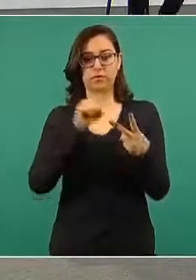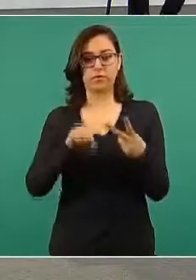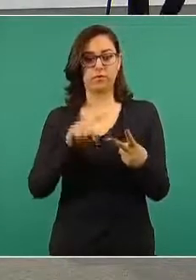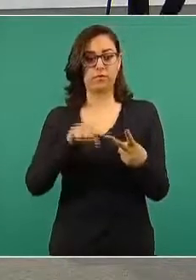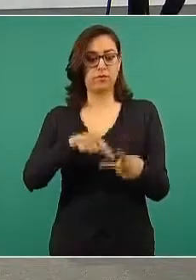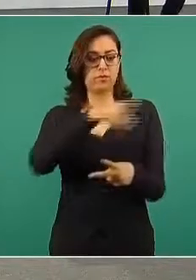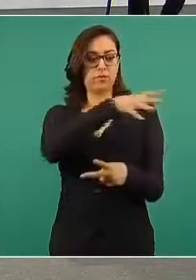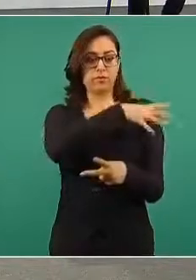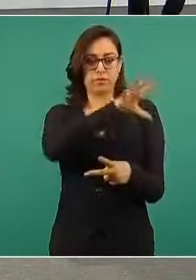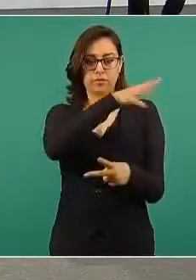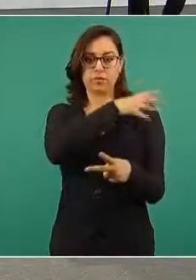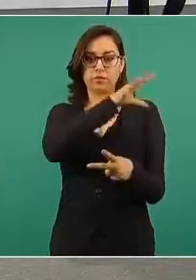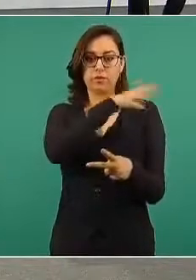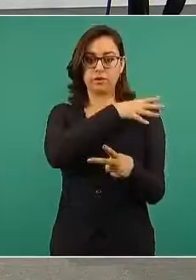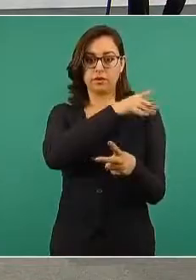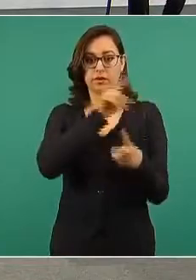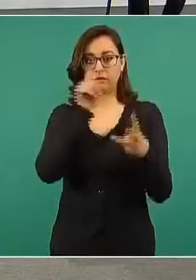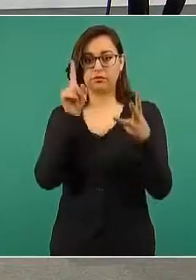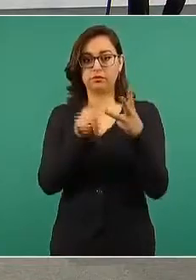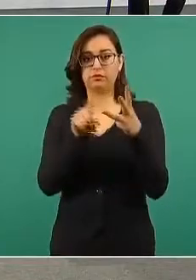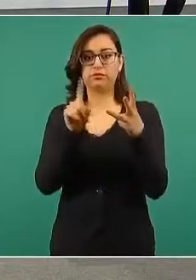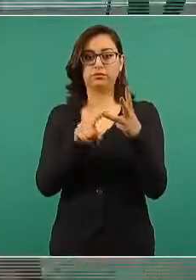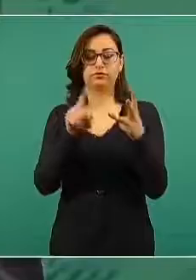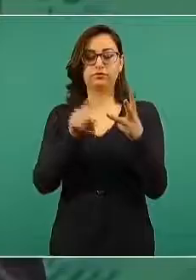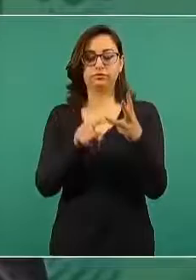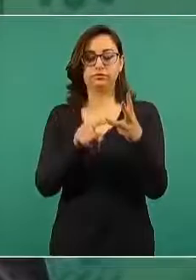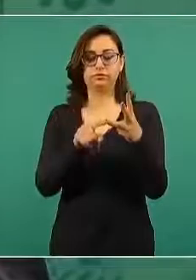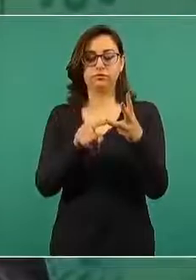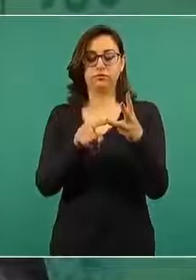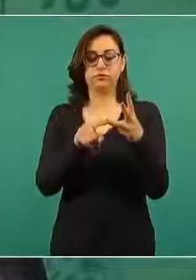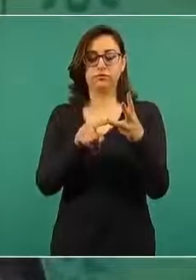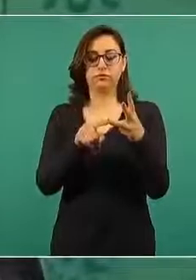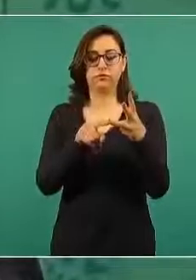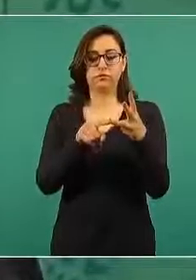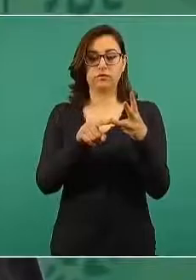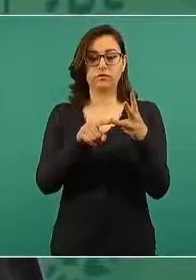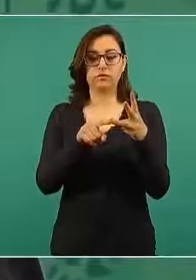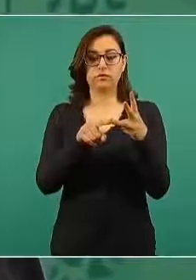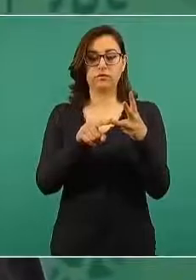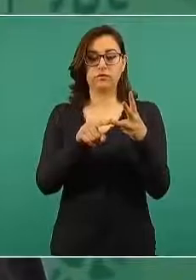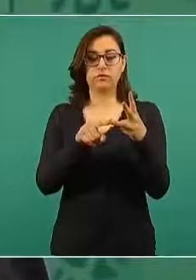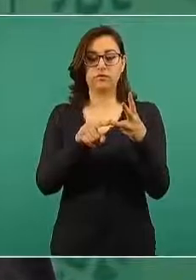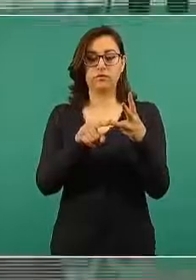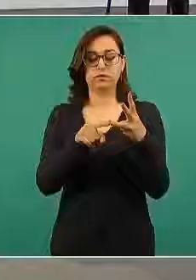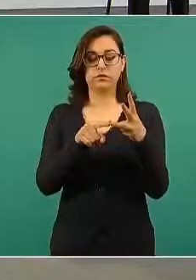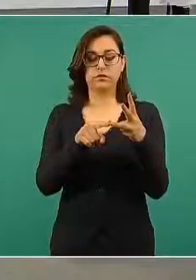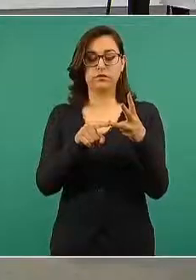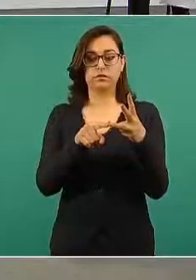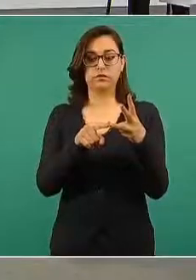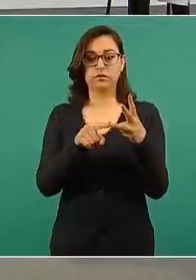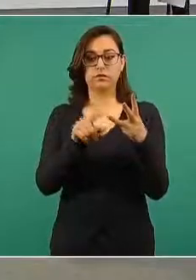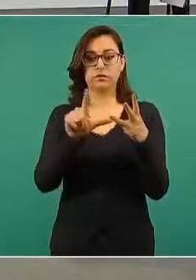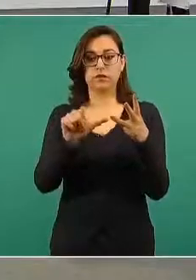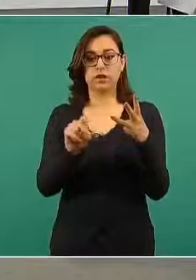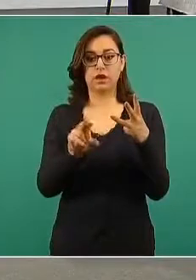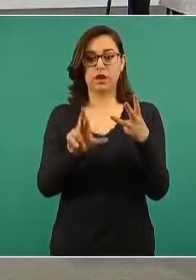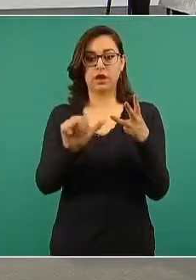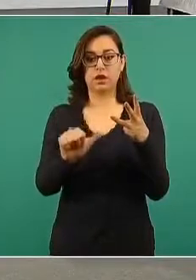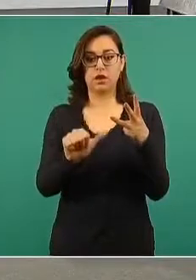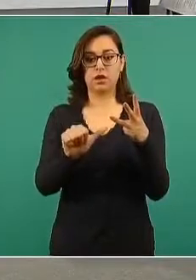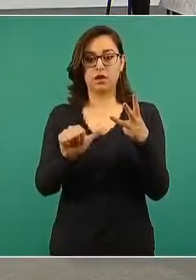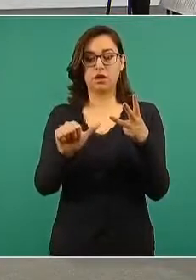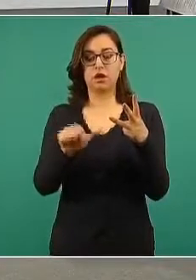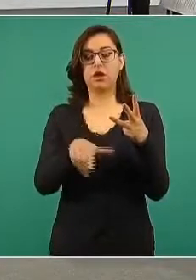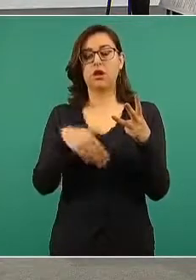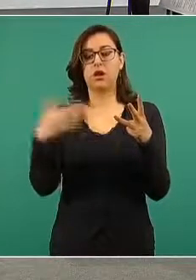llamada de Laura y de Luisa María,